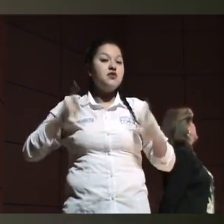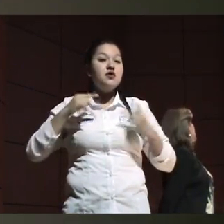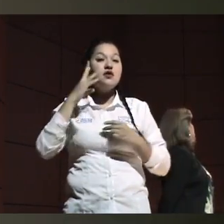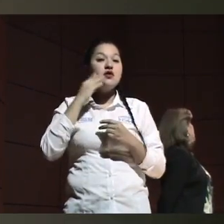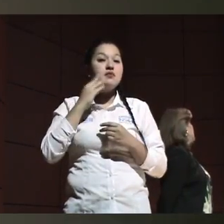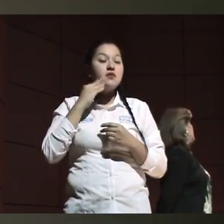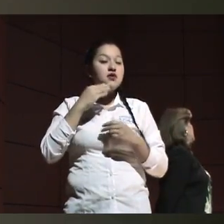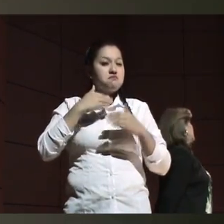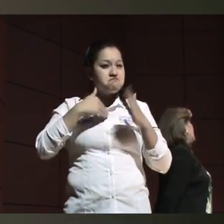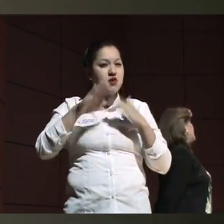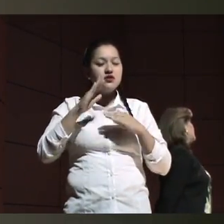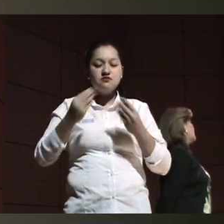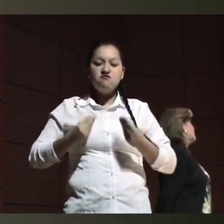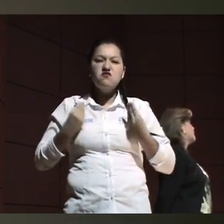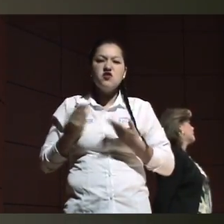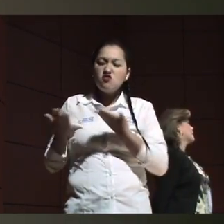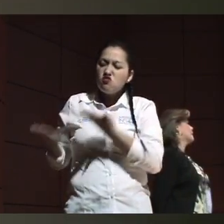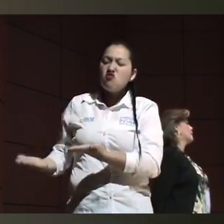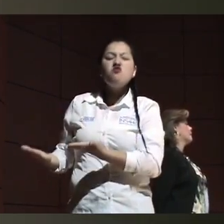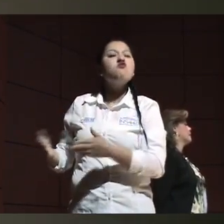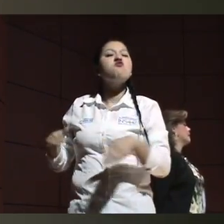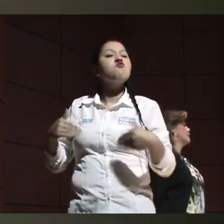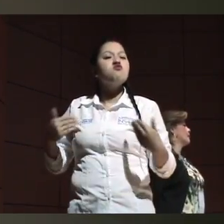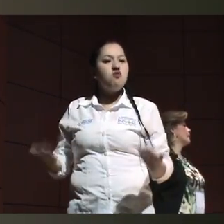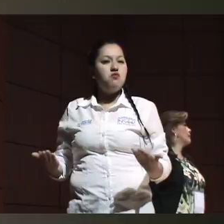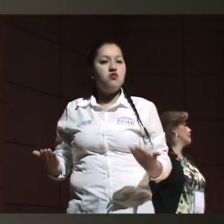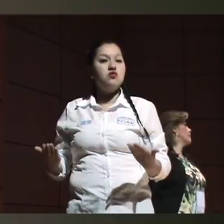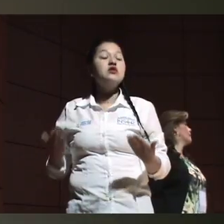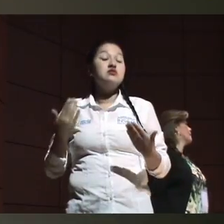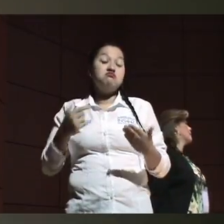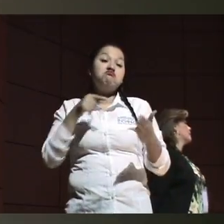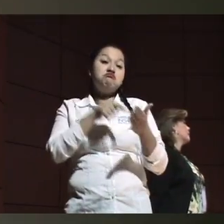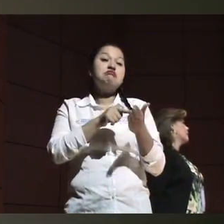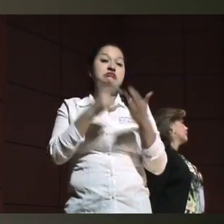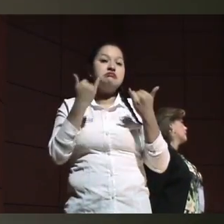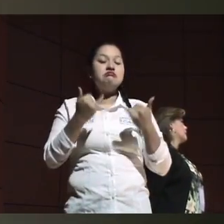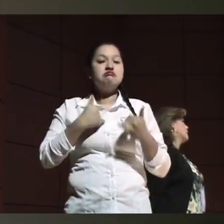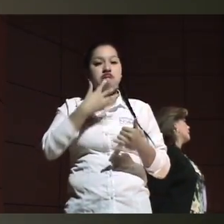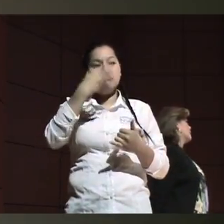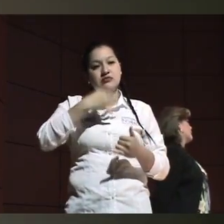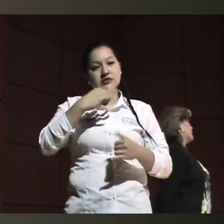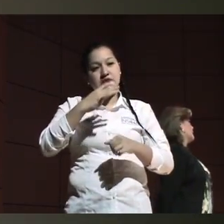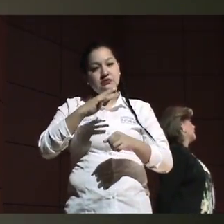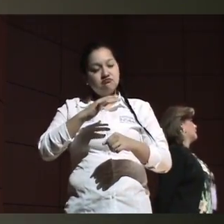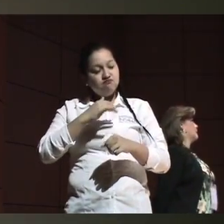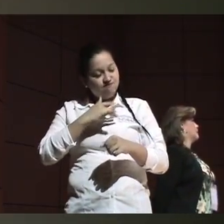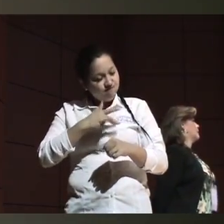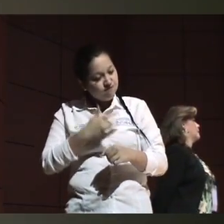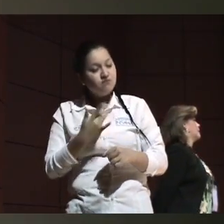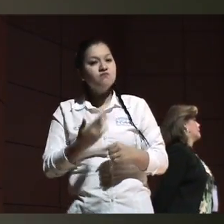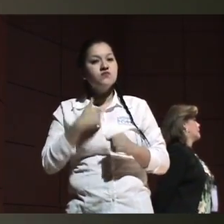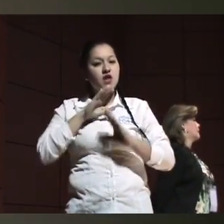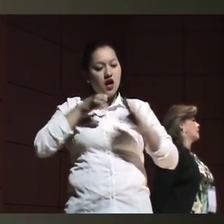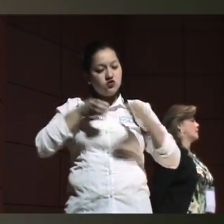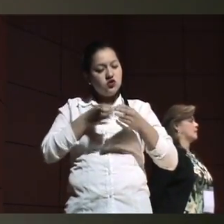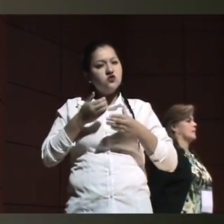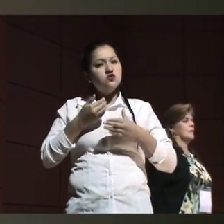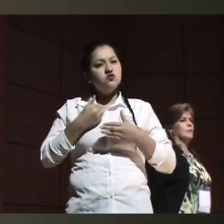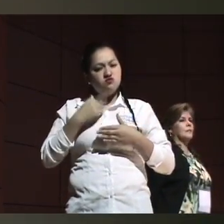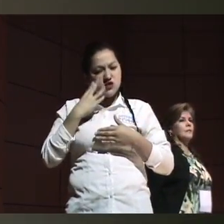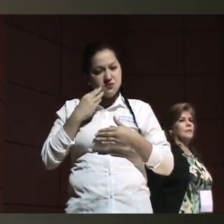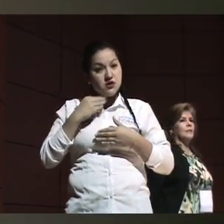mucho con la vivencia y cómo lleva esto y por eso nosotros hemos sentido que como asociación y como experiencia personal